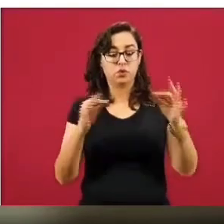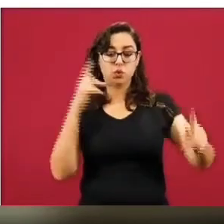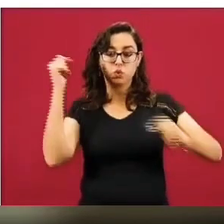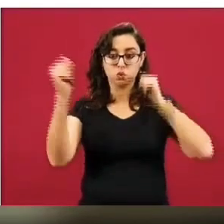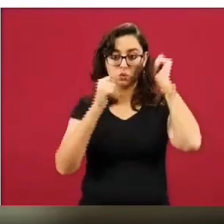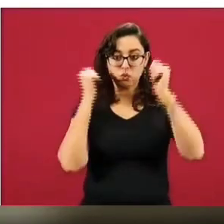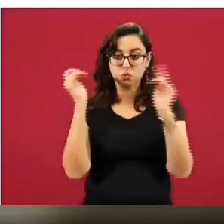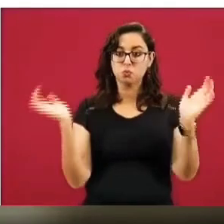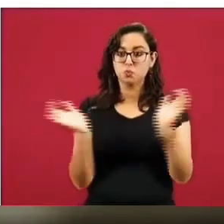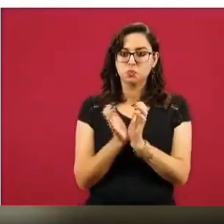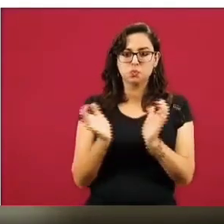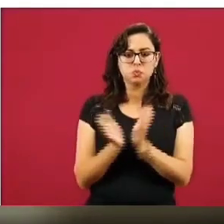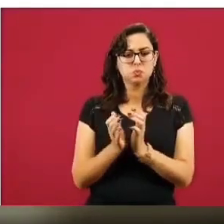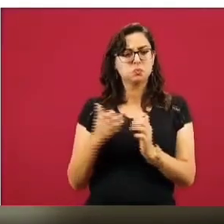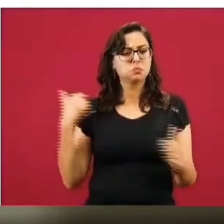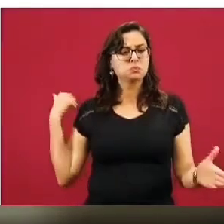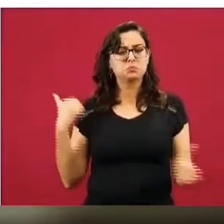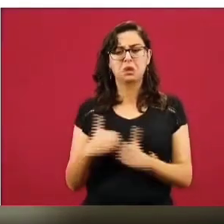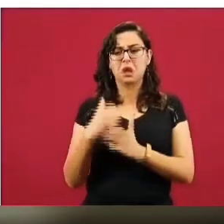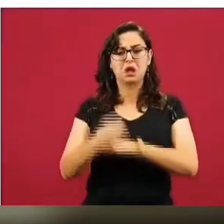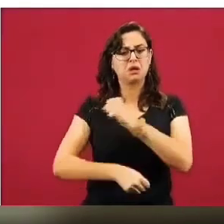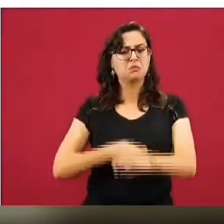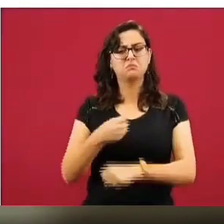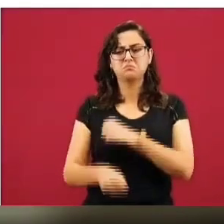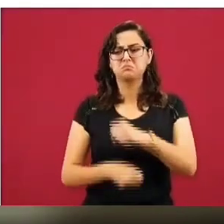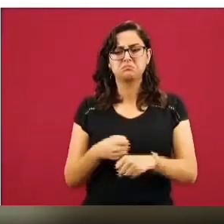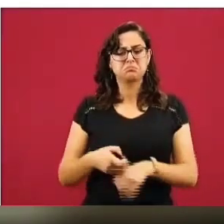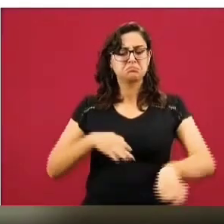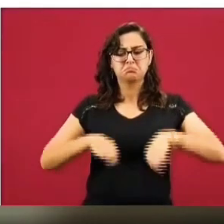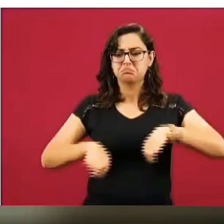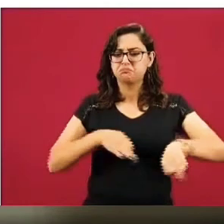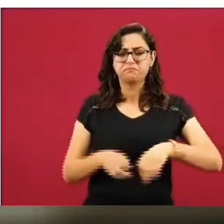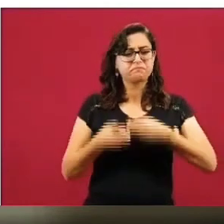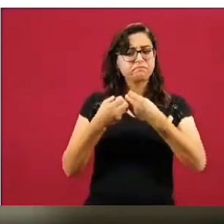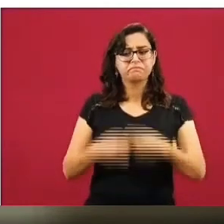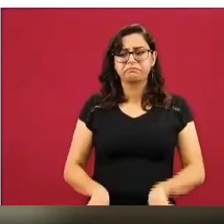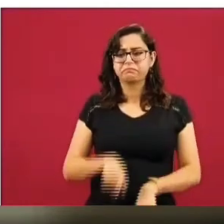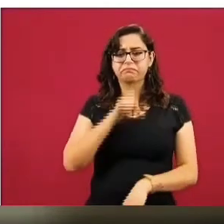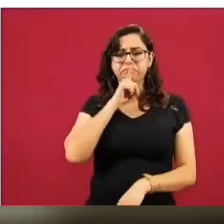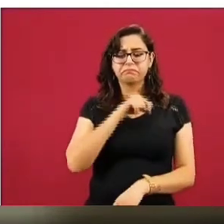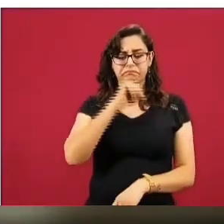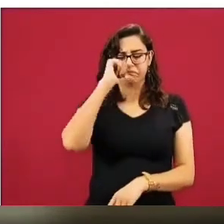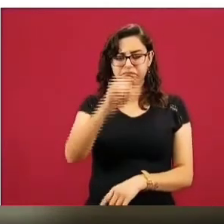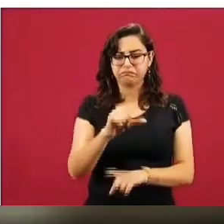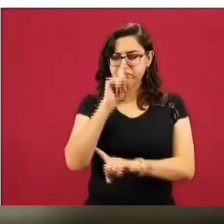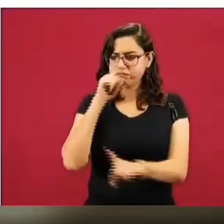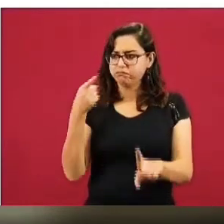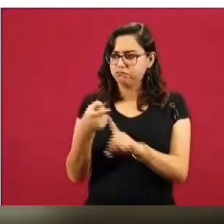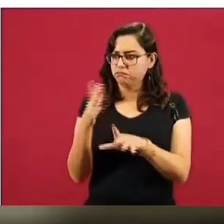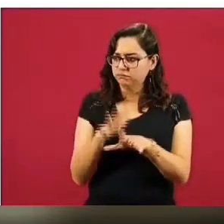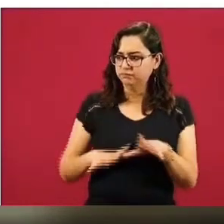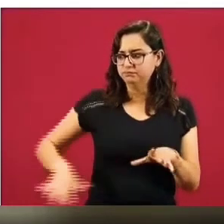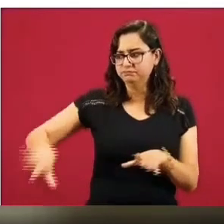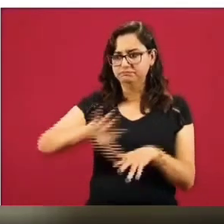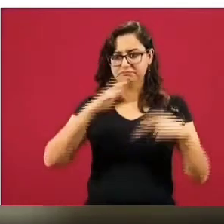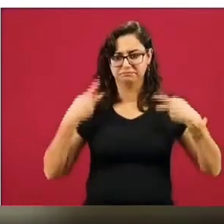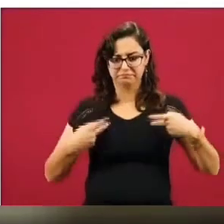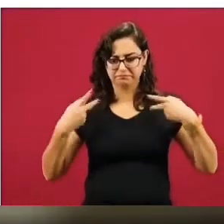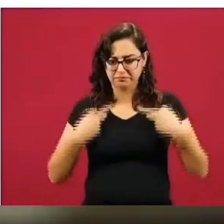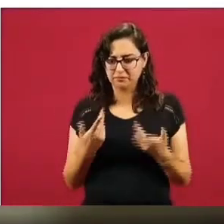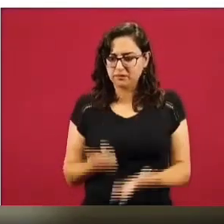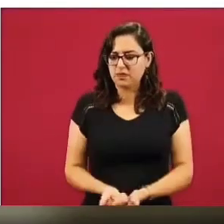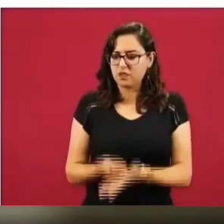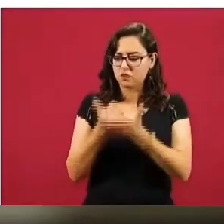estaba atendiendo otros temas, pero no el tema por el cual fue creado, que era tener un objeto social y ofrecer un turismo